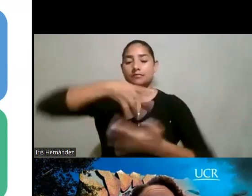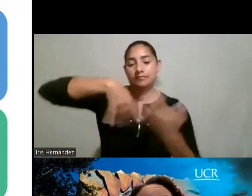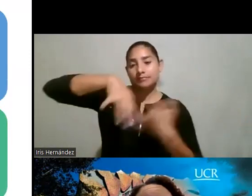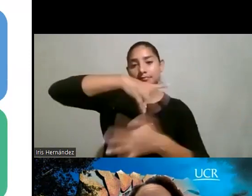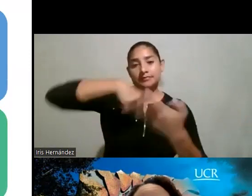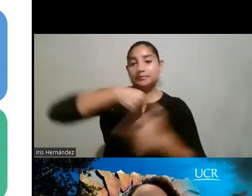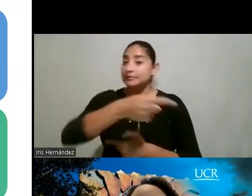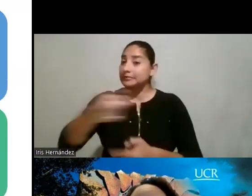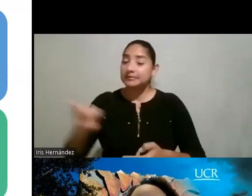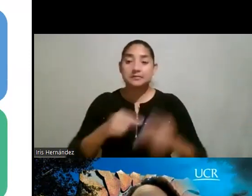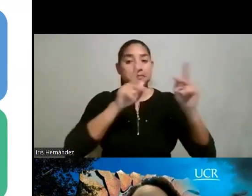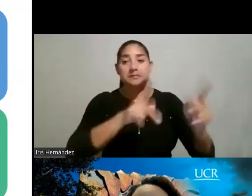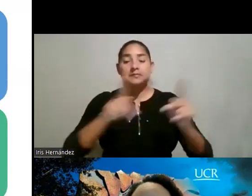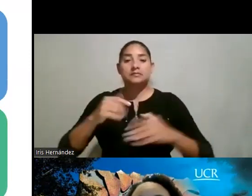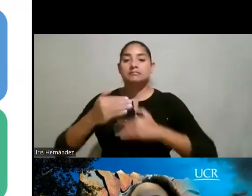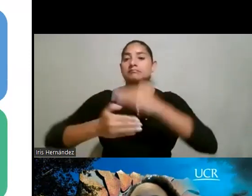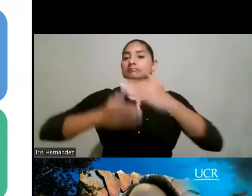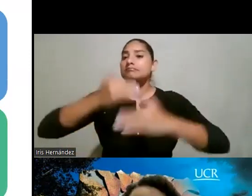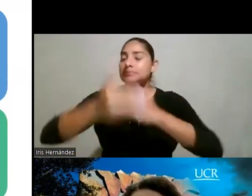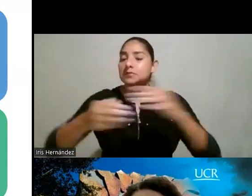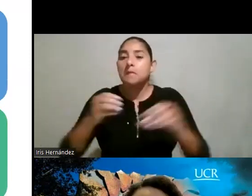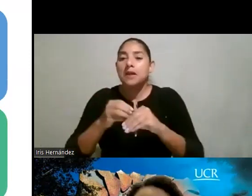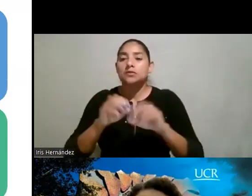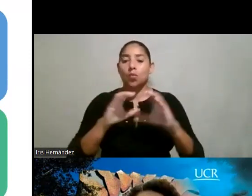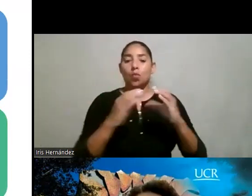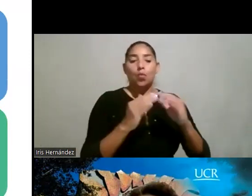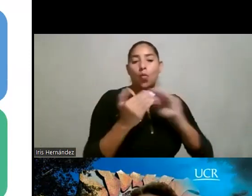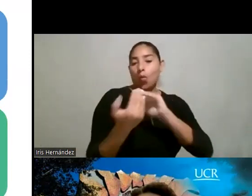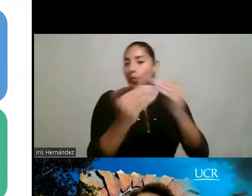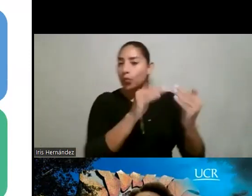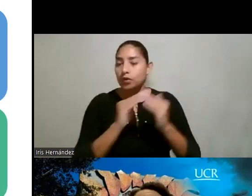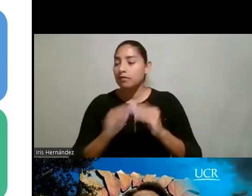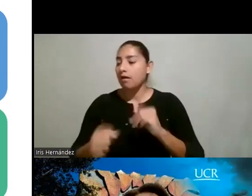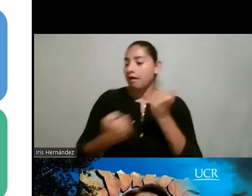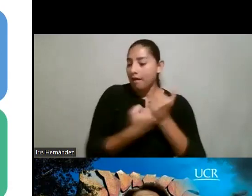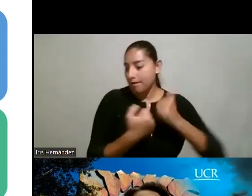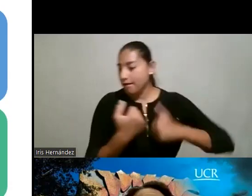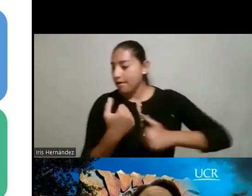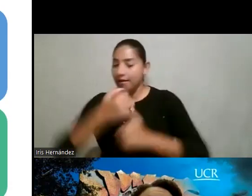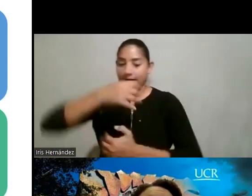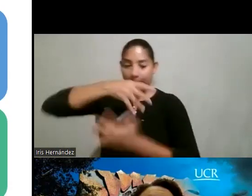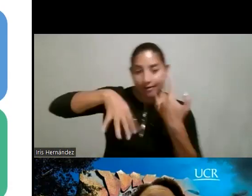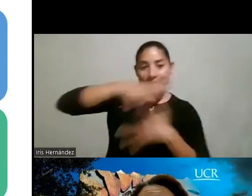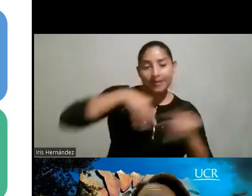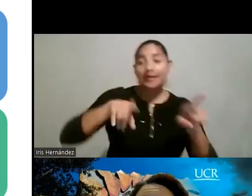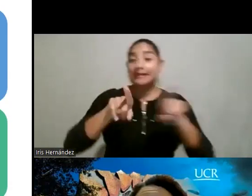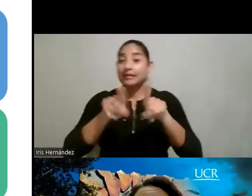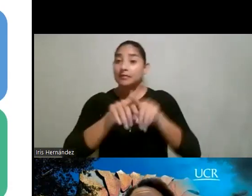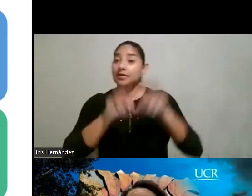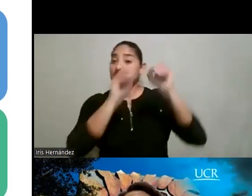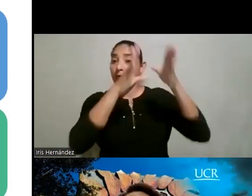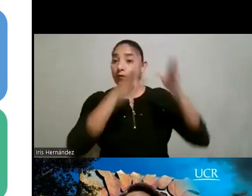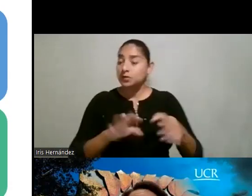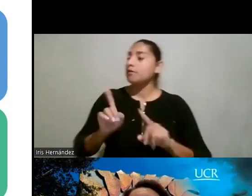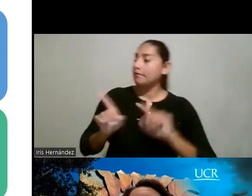Es decir, se fue creando, se fue haciendo comunidad entre las estudiantes e incluso entre las profesoras también,